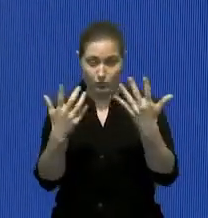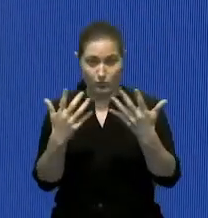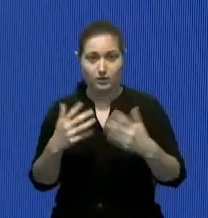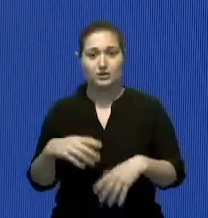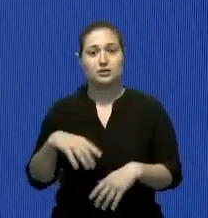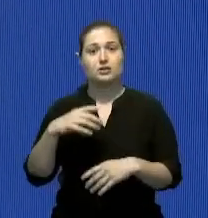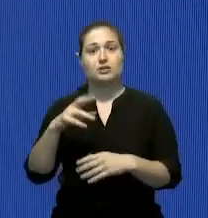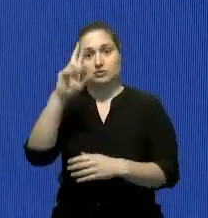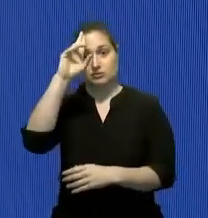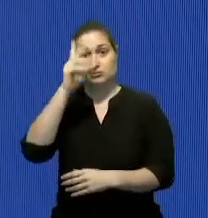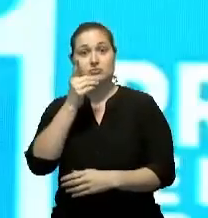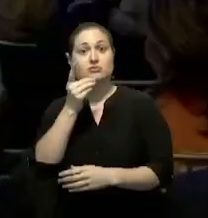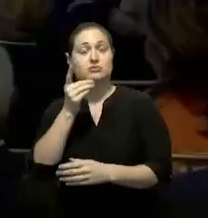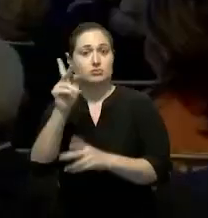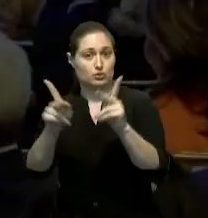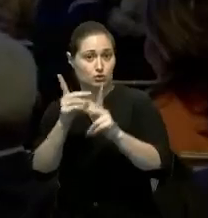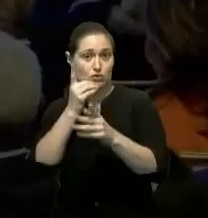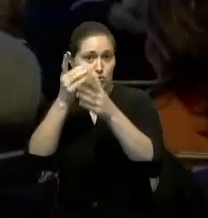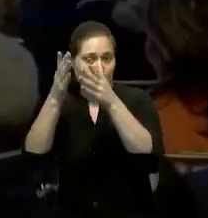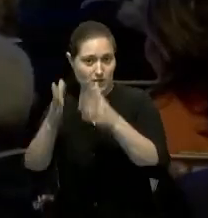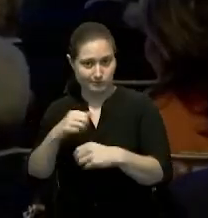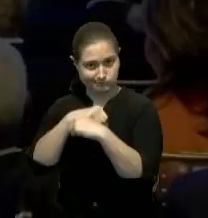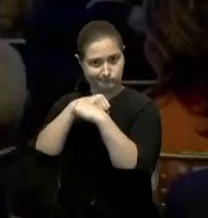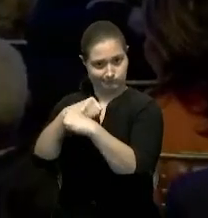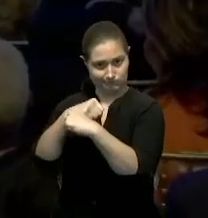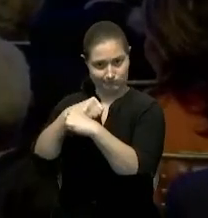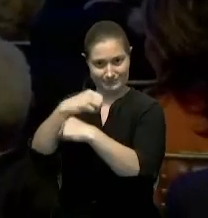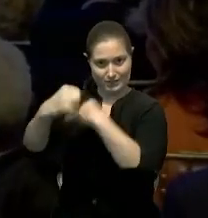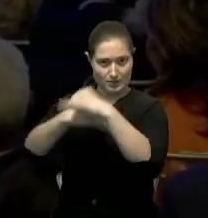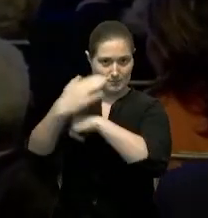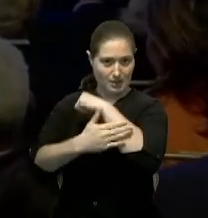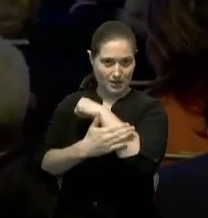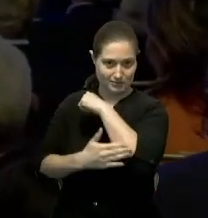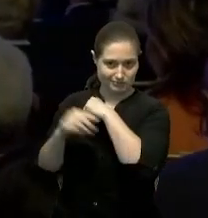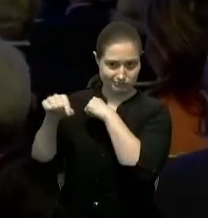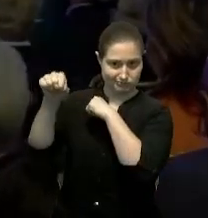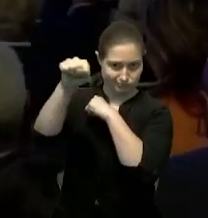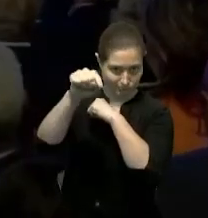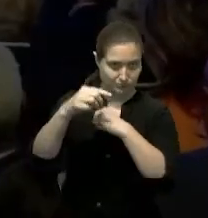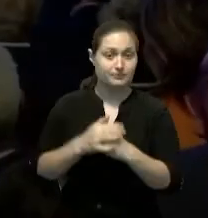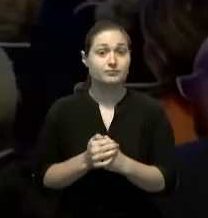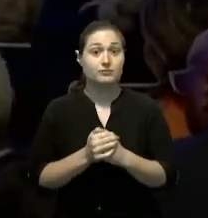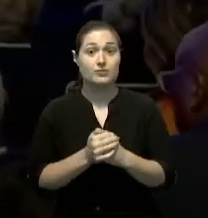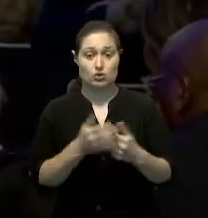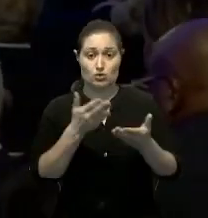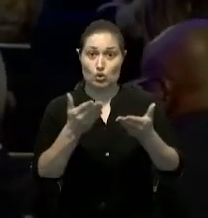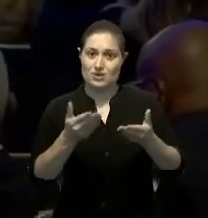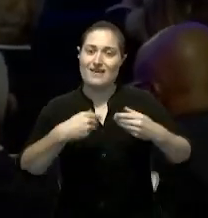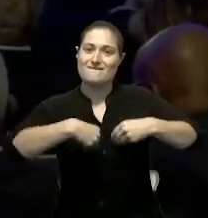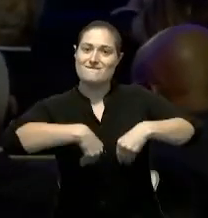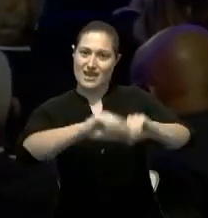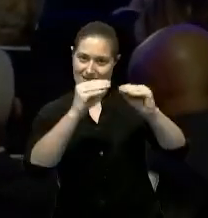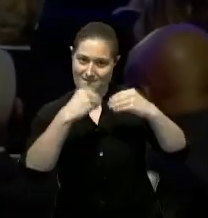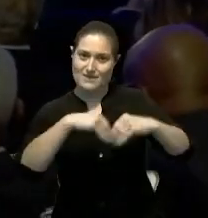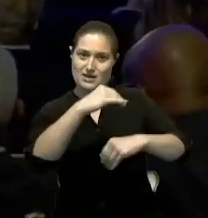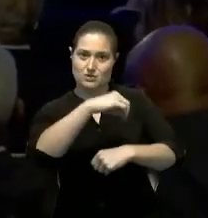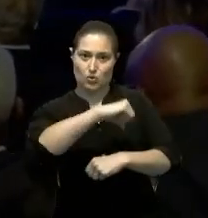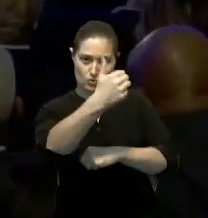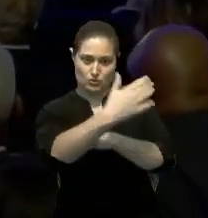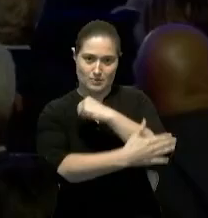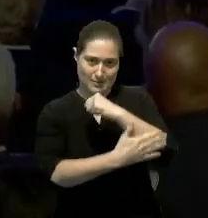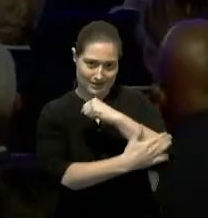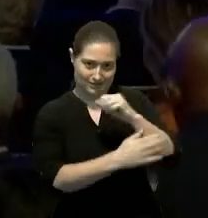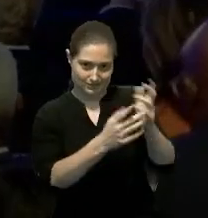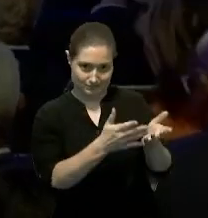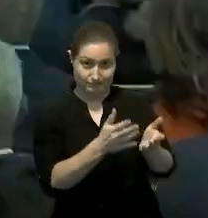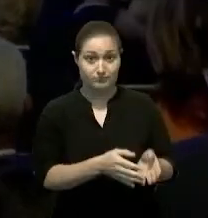exterior, vamos a poner la lámina, la promoción de exportaciones y atracción de inversiones, y